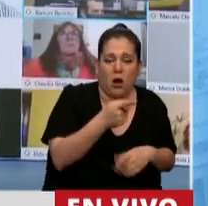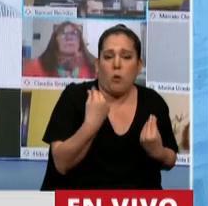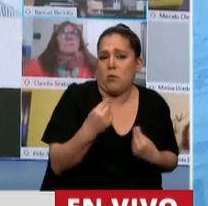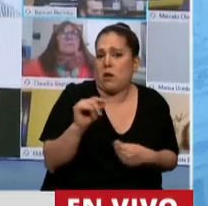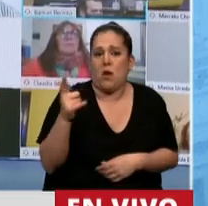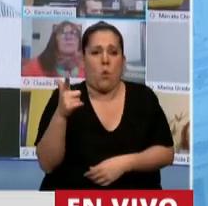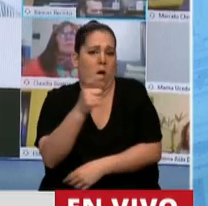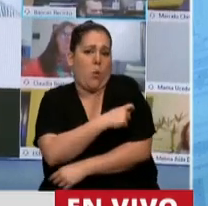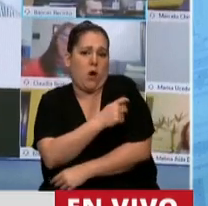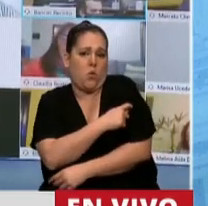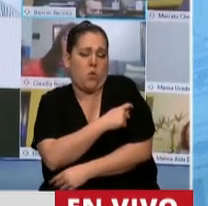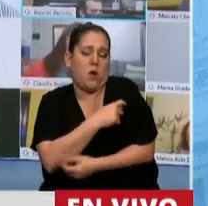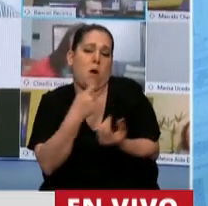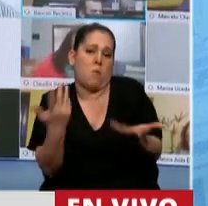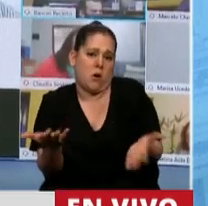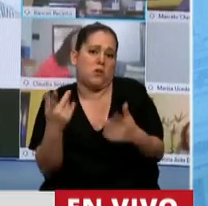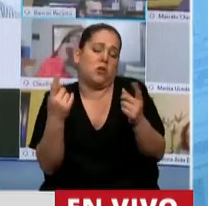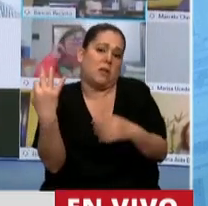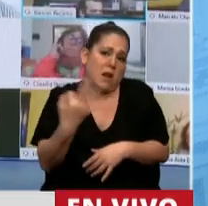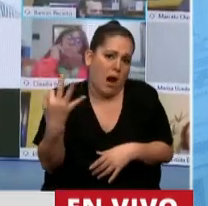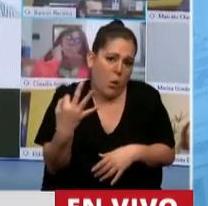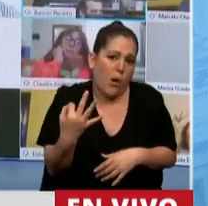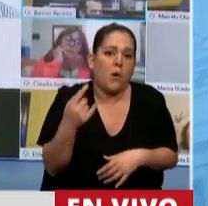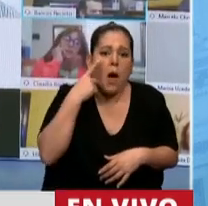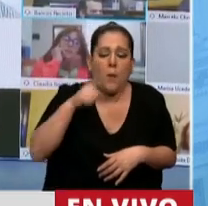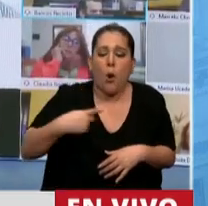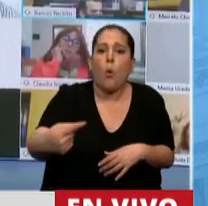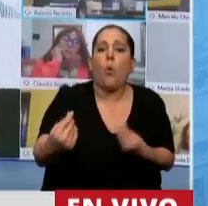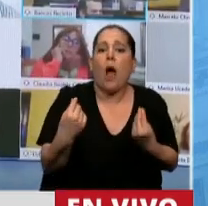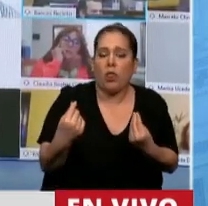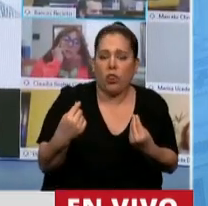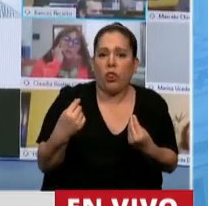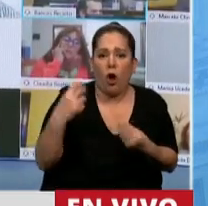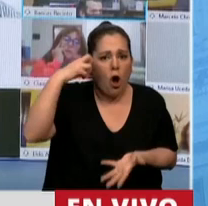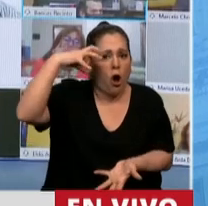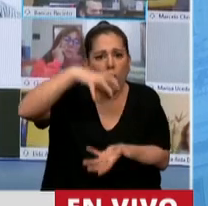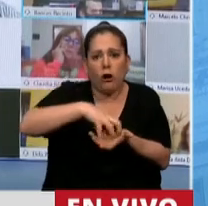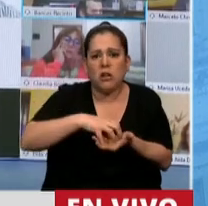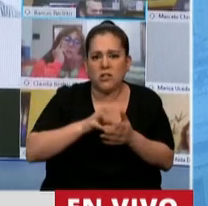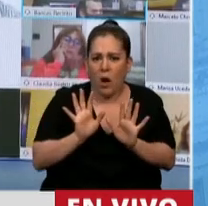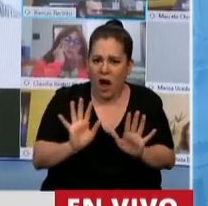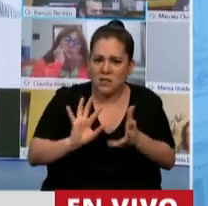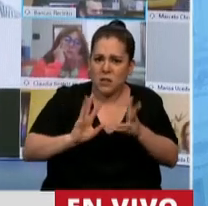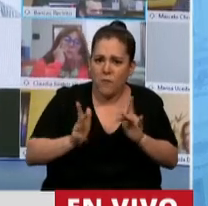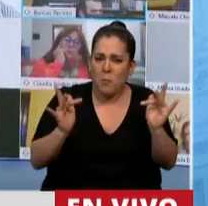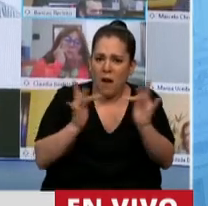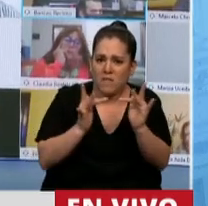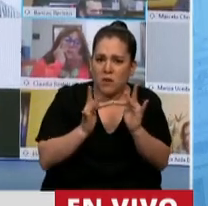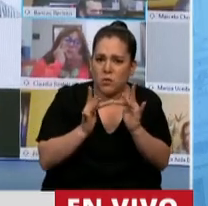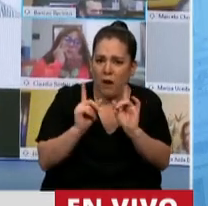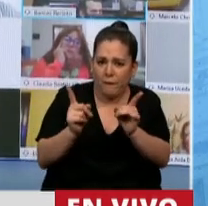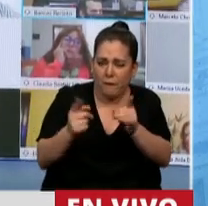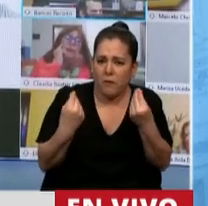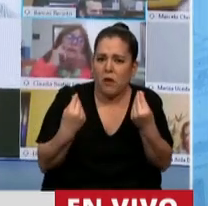Por lo tanto, sería bueno que precisen hasta cuándo el Congreso va a seguir funcionando de la manera en que ustedes